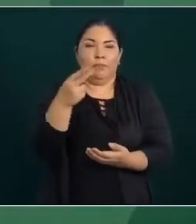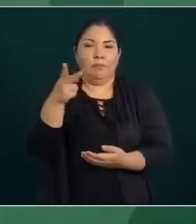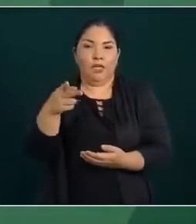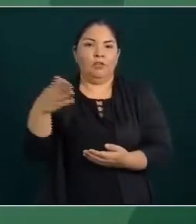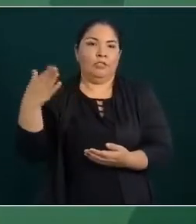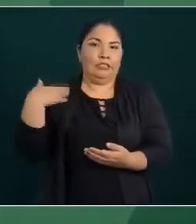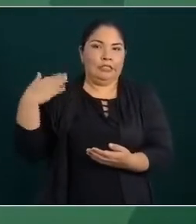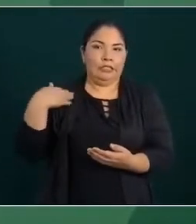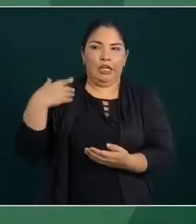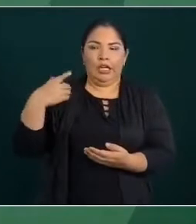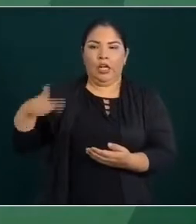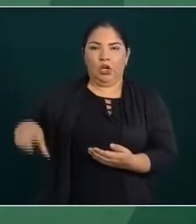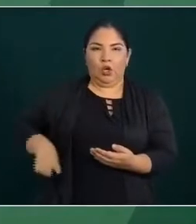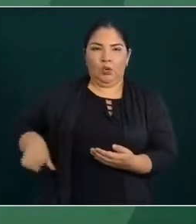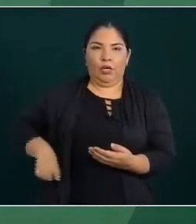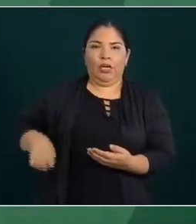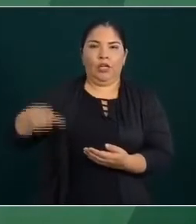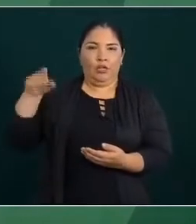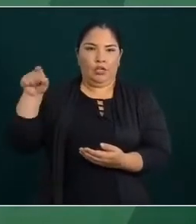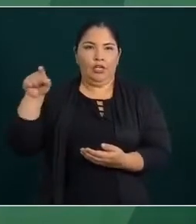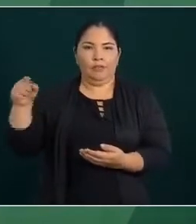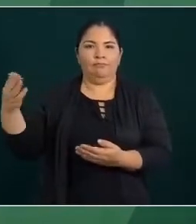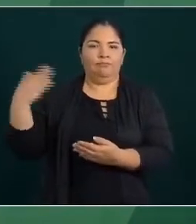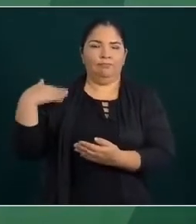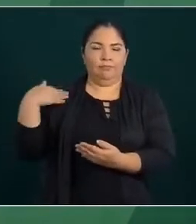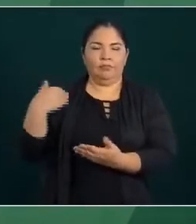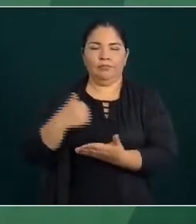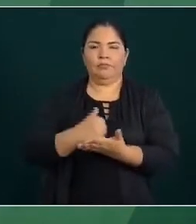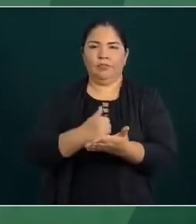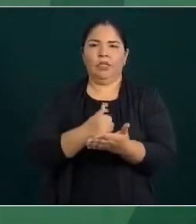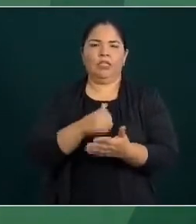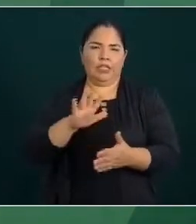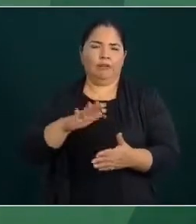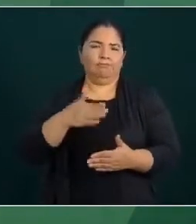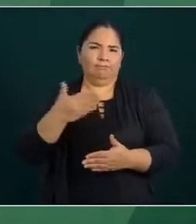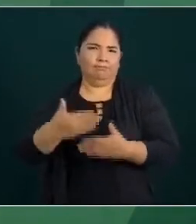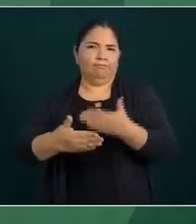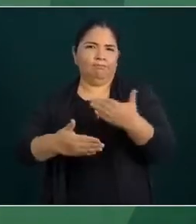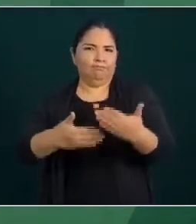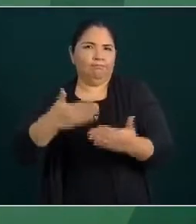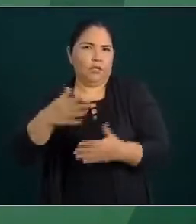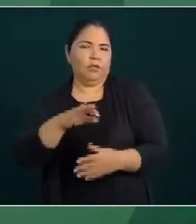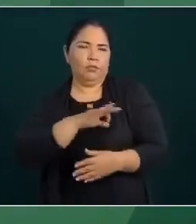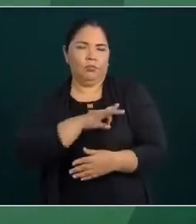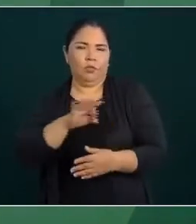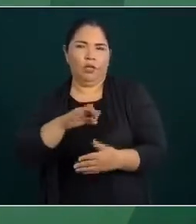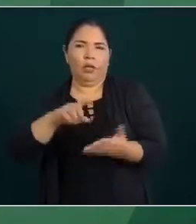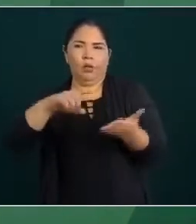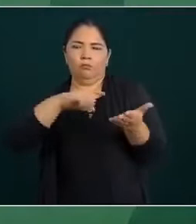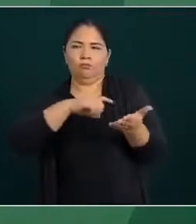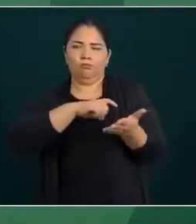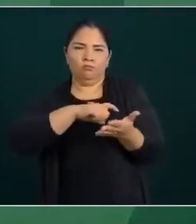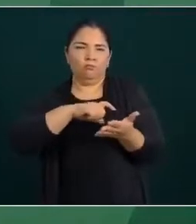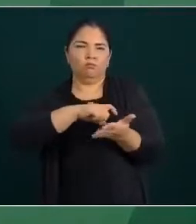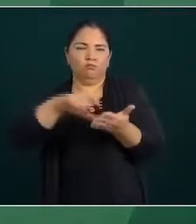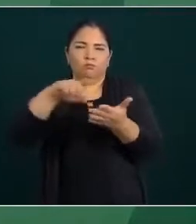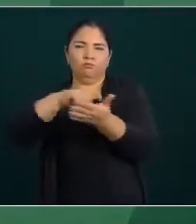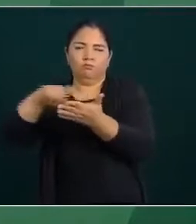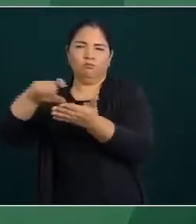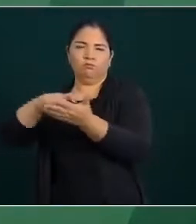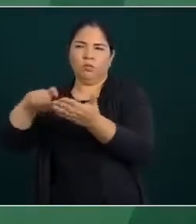gobernador y ya quedamos en resolverlo. Y ya está en proceso de adquisición el equipo,